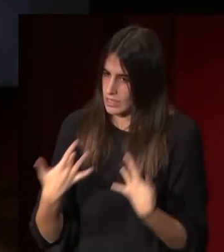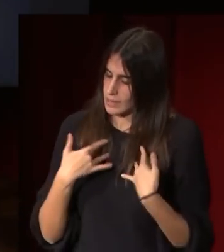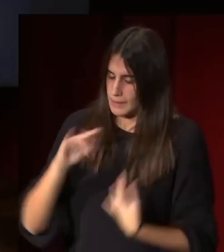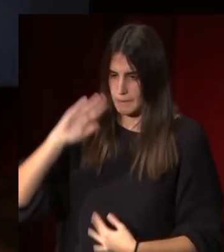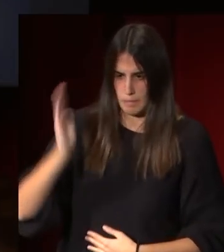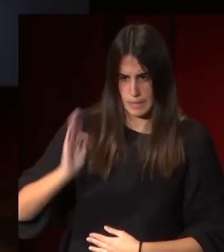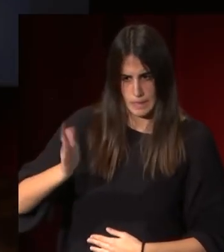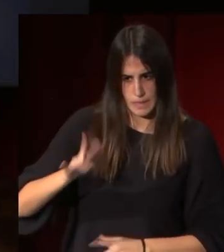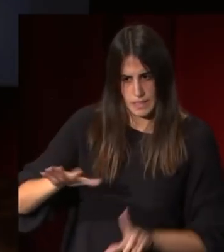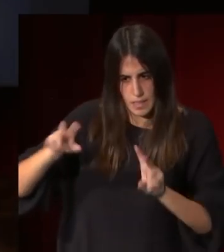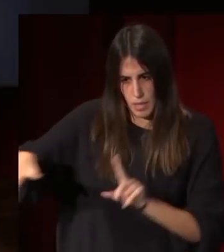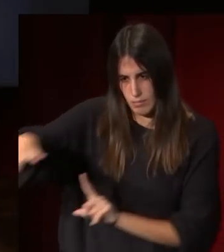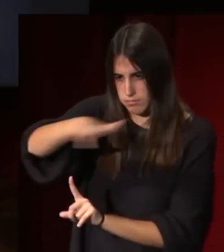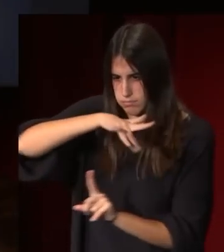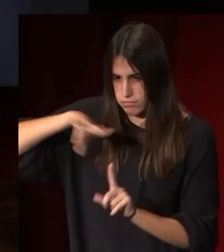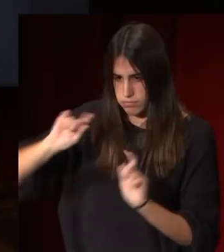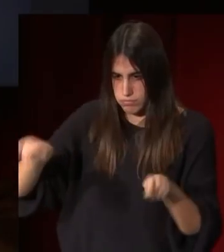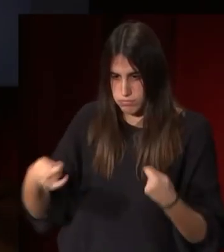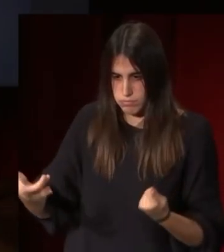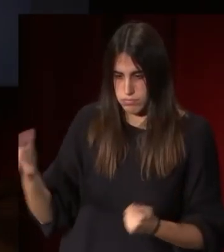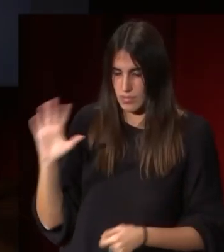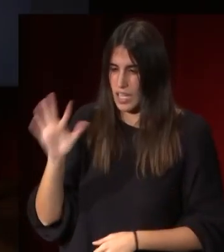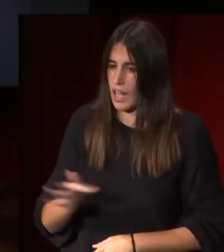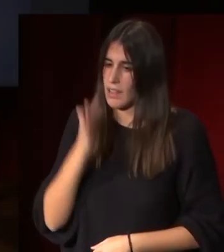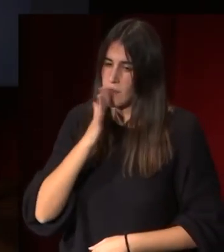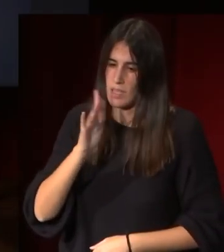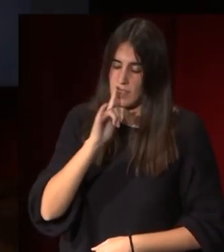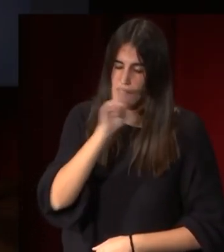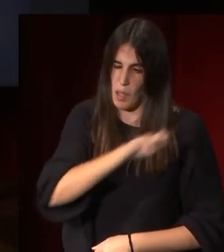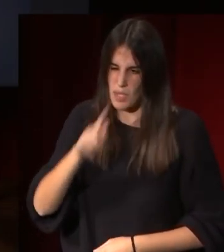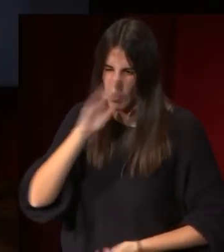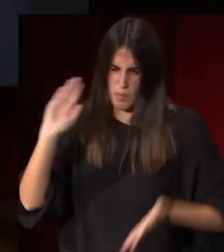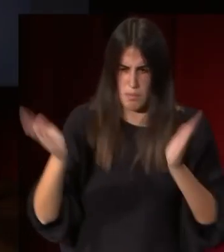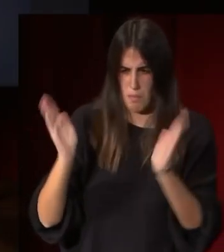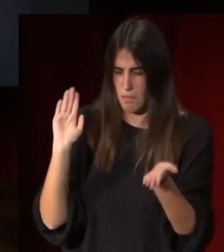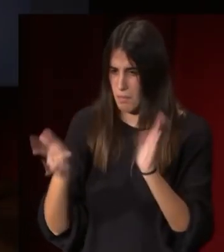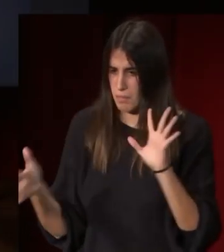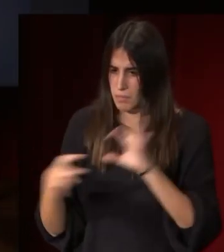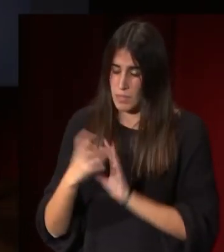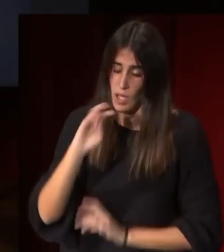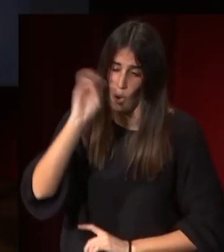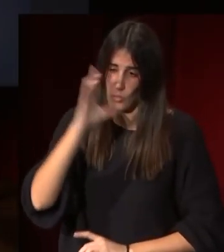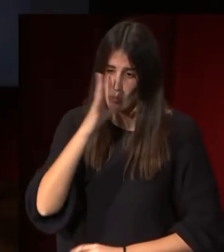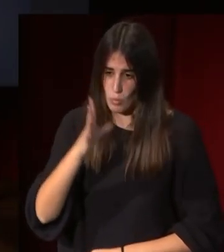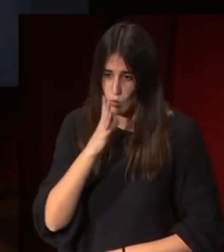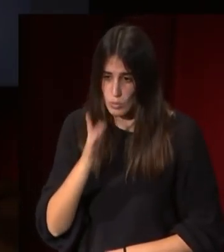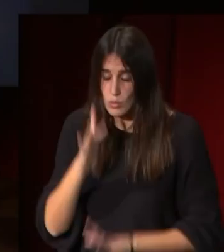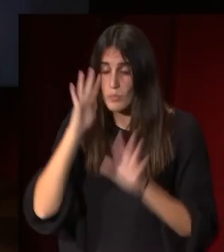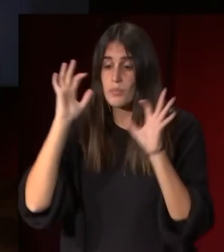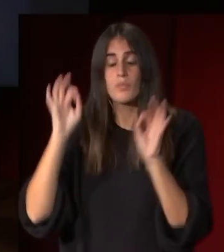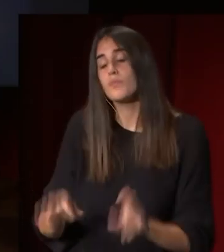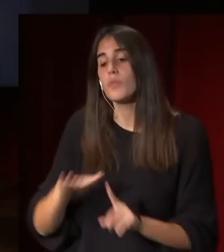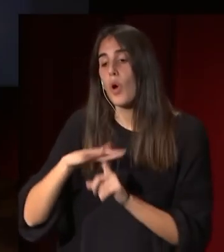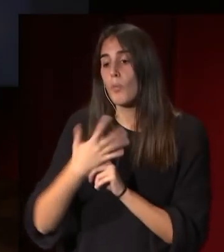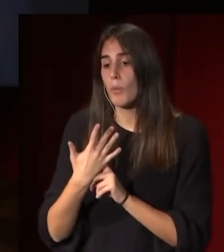tiempo esa situación junto con el vandalismo y con otros deterioros en el momento en que